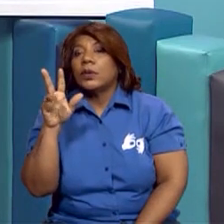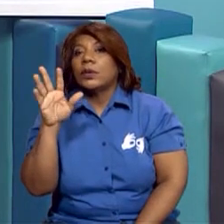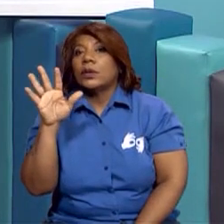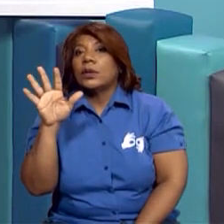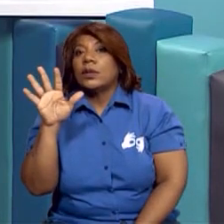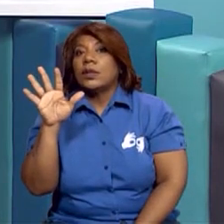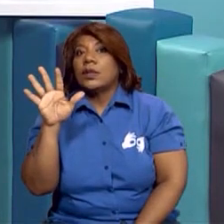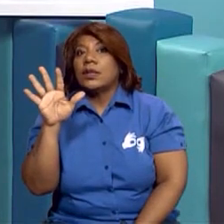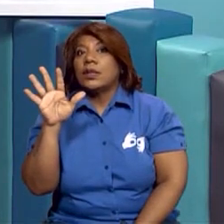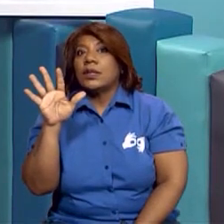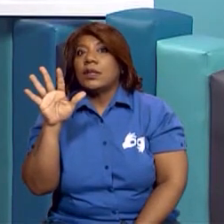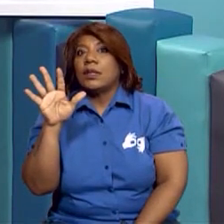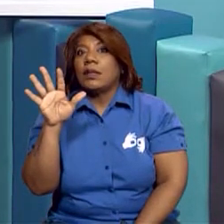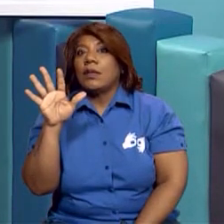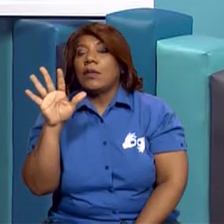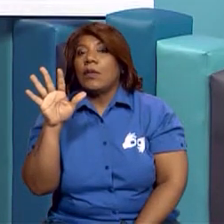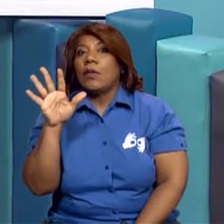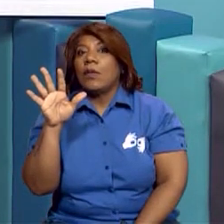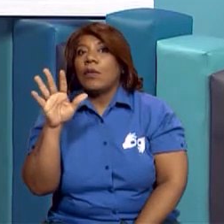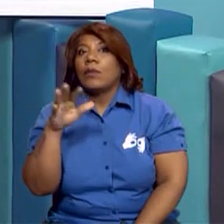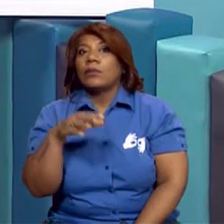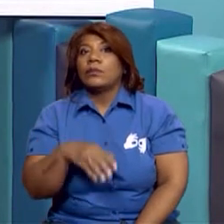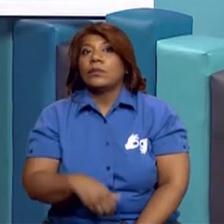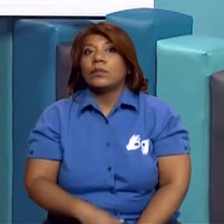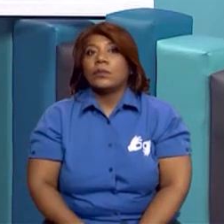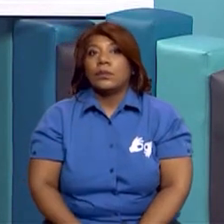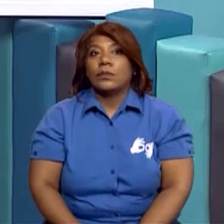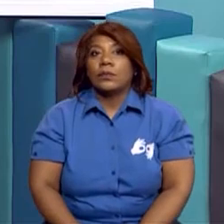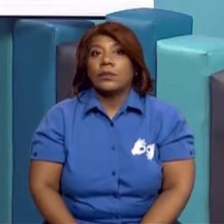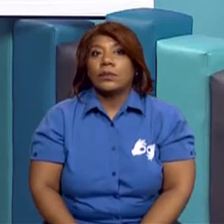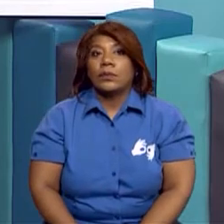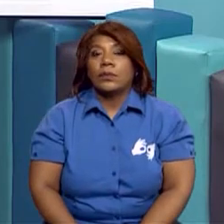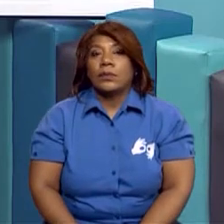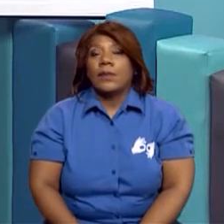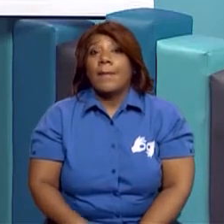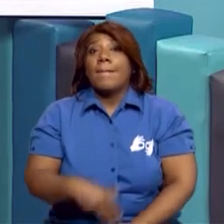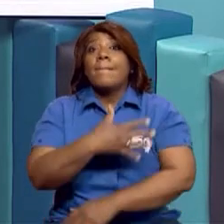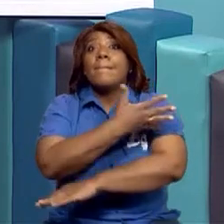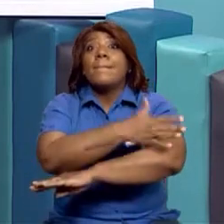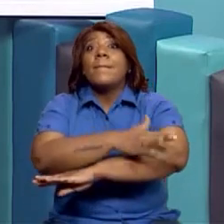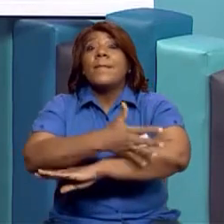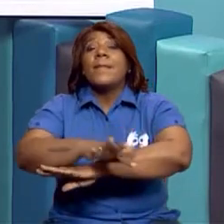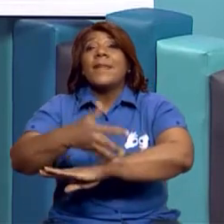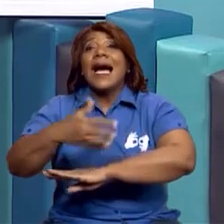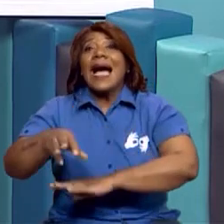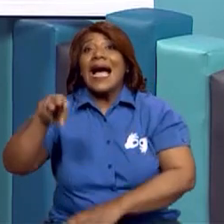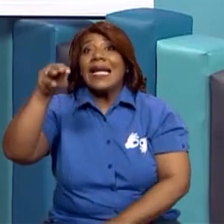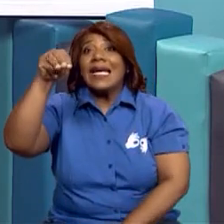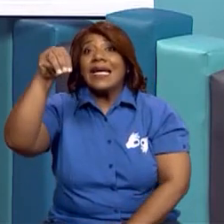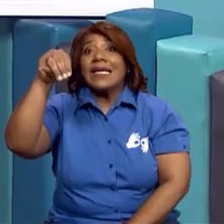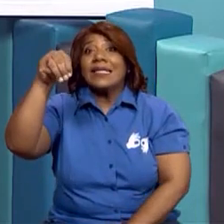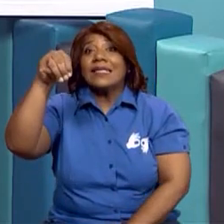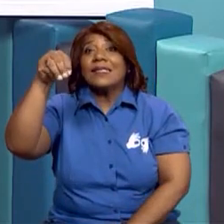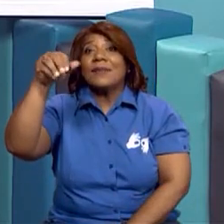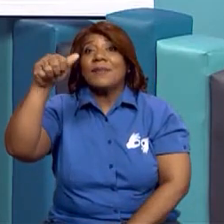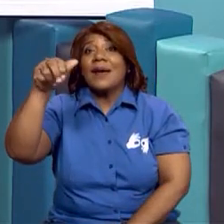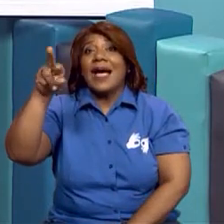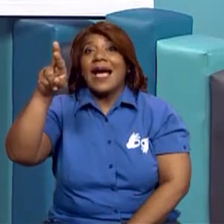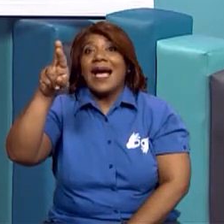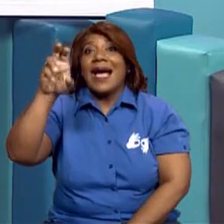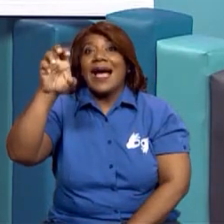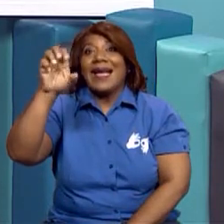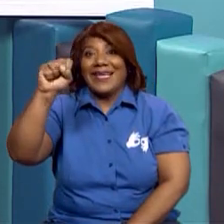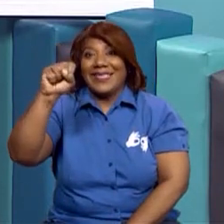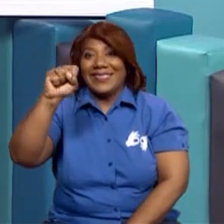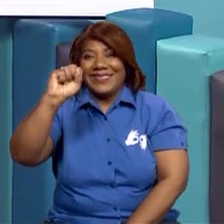dos, tres. La letra número tres debe contener o tener la letra R. Así que aquí la vas a poder